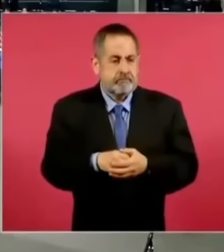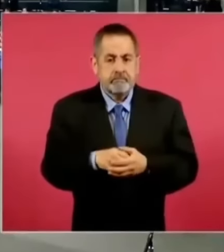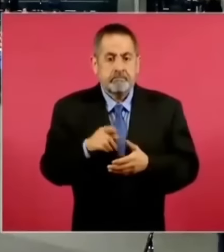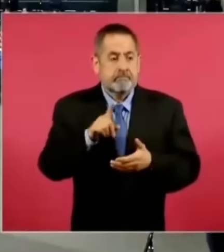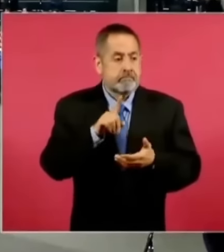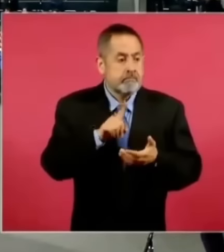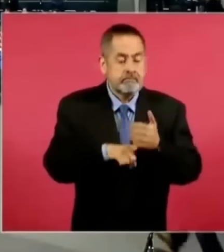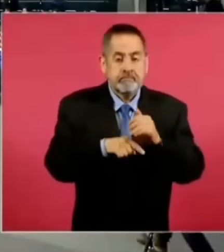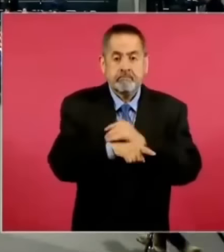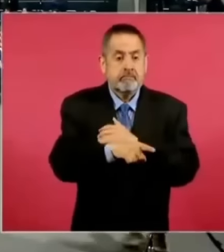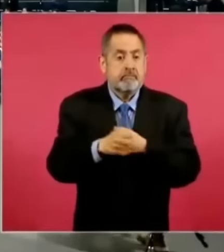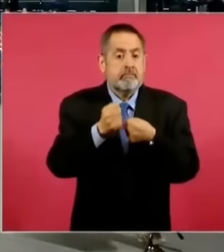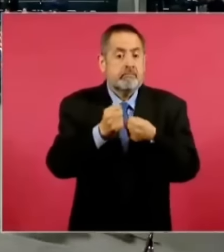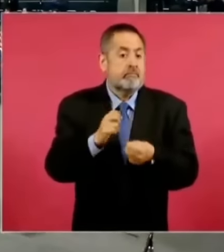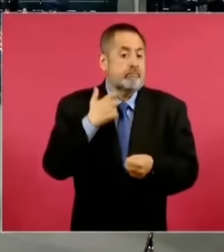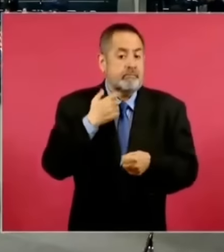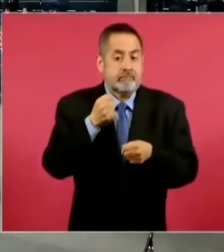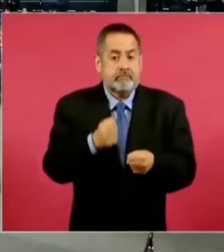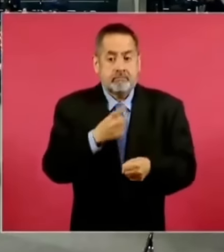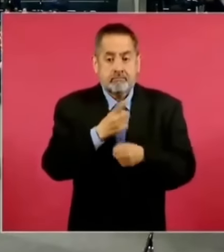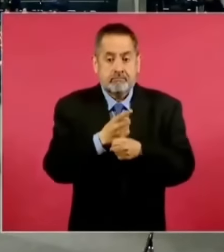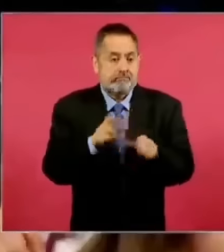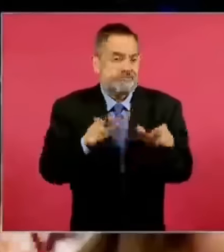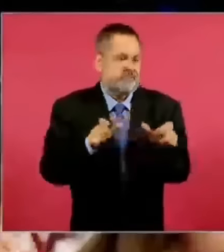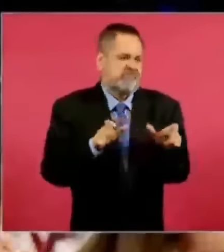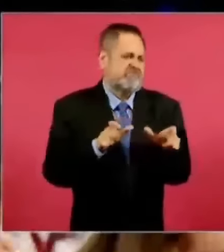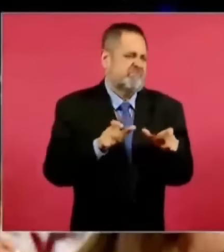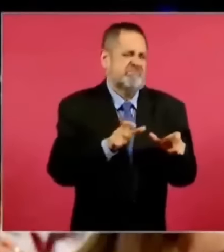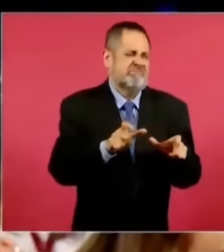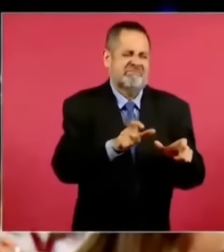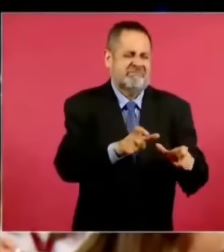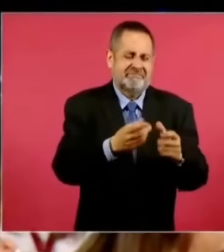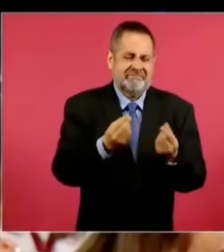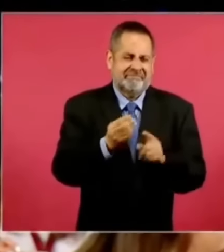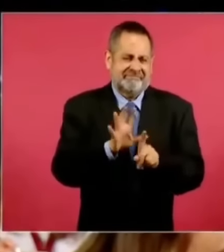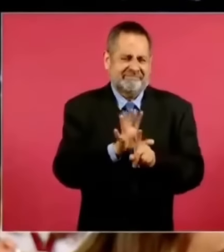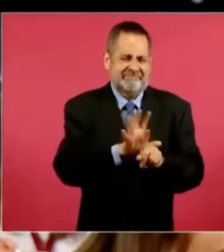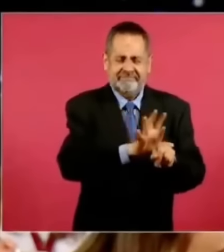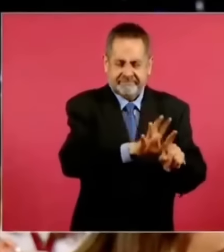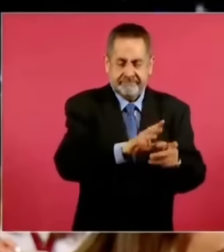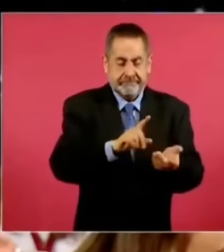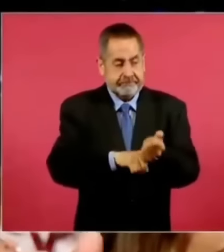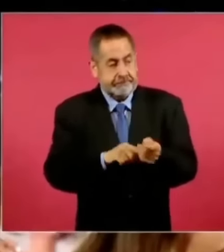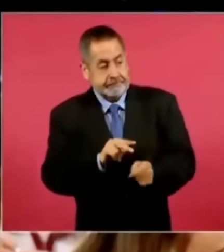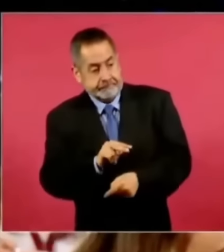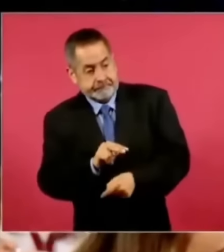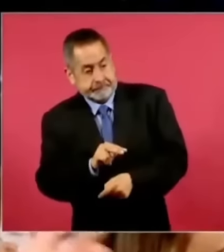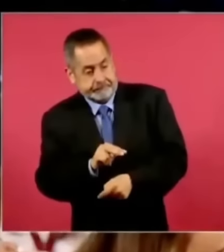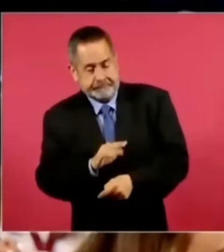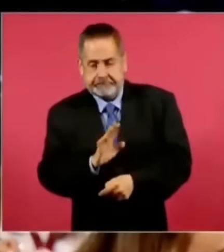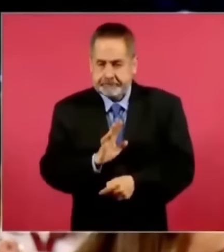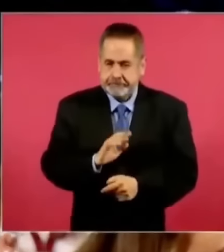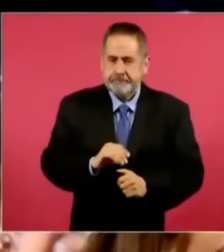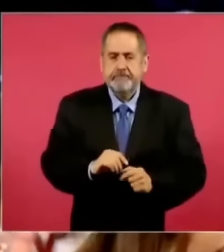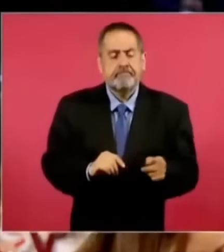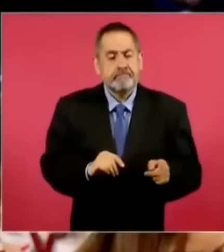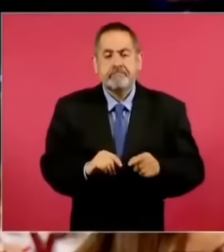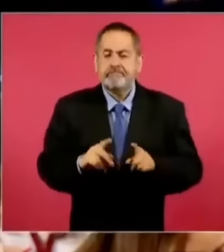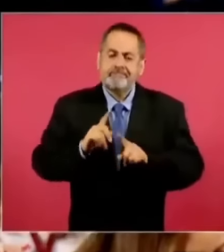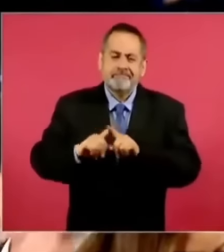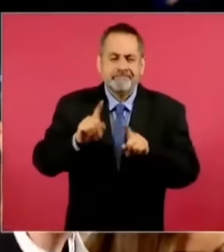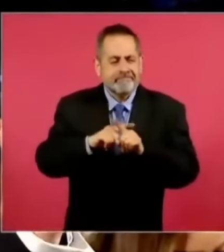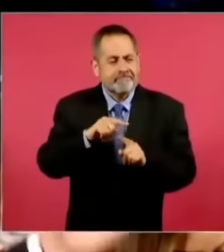que traía el expresidente al momento de salir, etcétera. Entonces, presidente, pues en estos paralelos de diversas